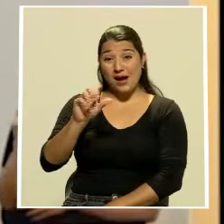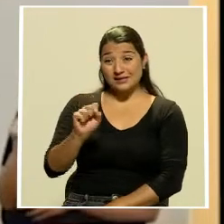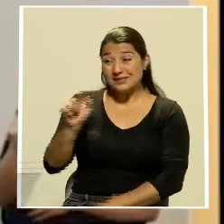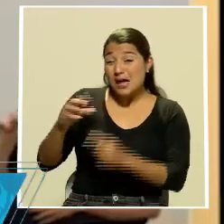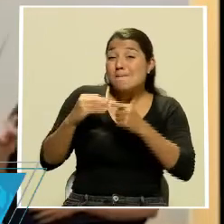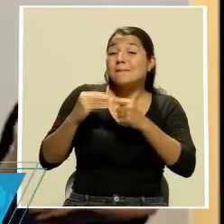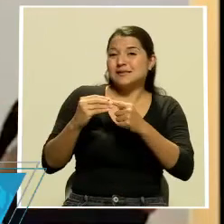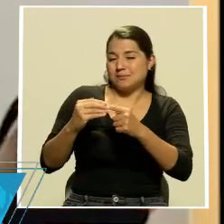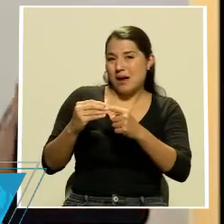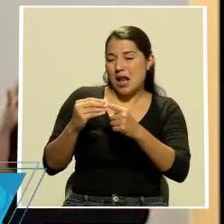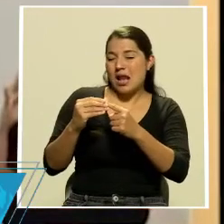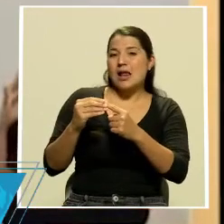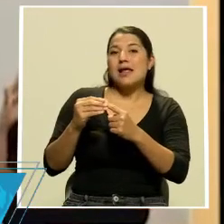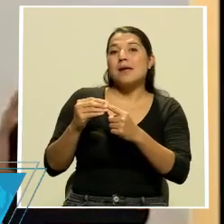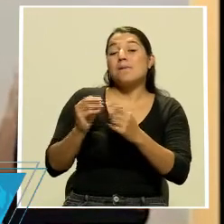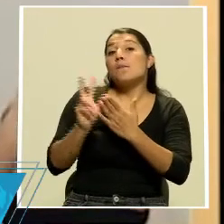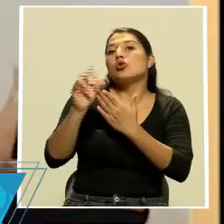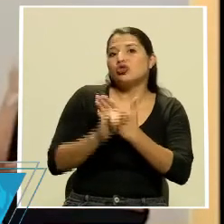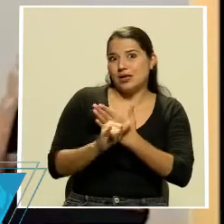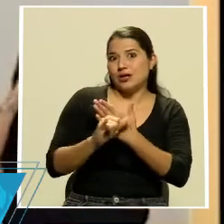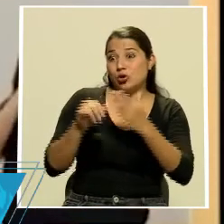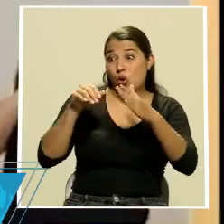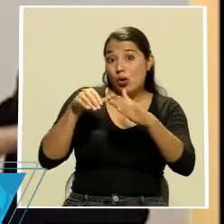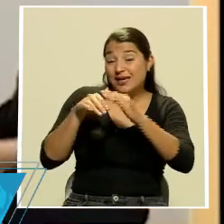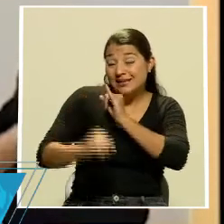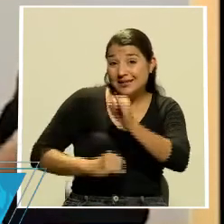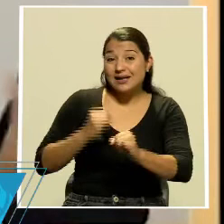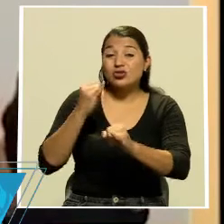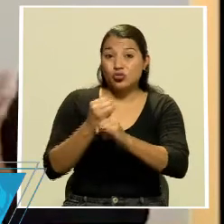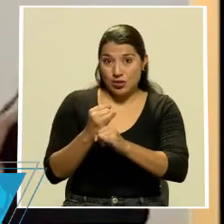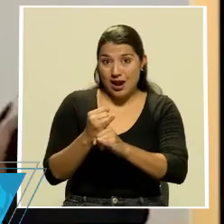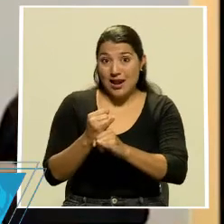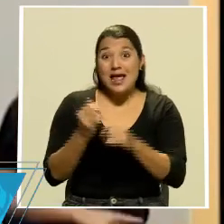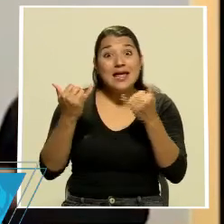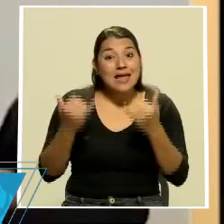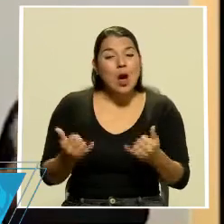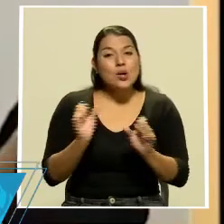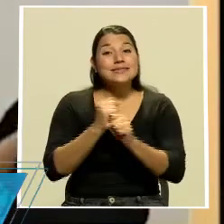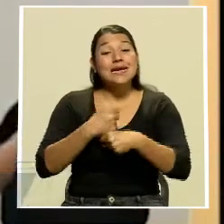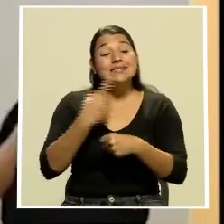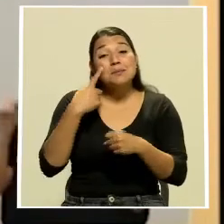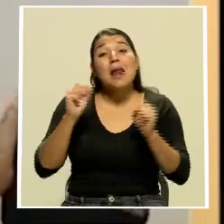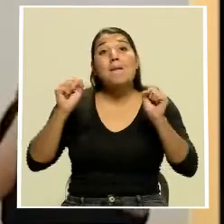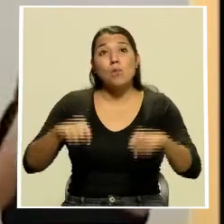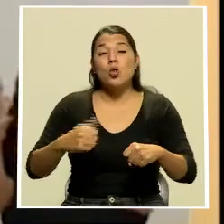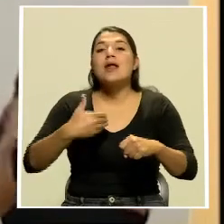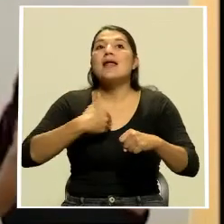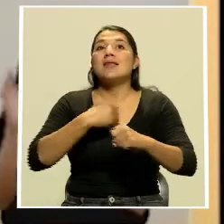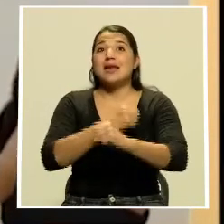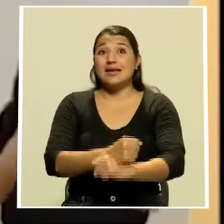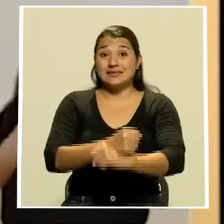multilateral, o sea, la principal iniciativa a nivel internacional que se está realizando para garantizar el acceso